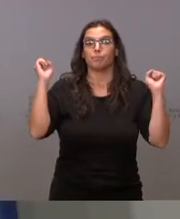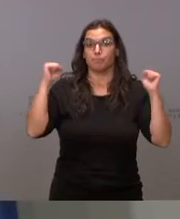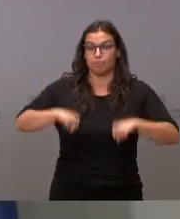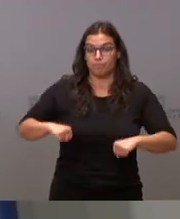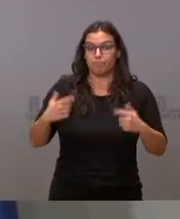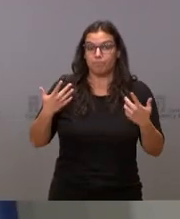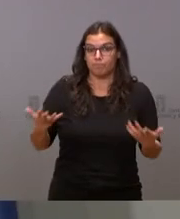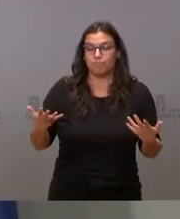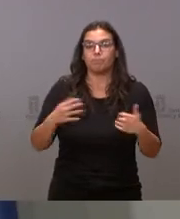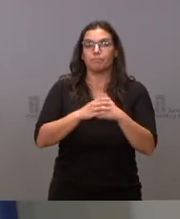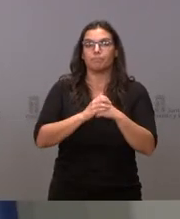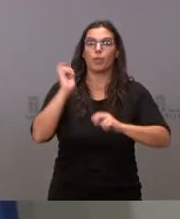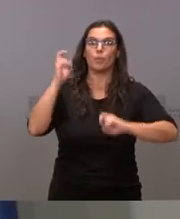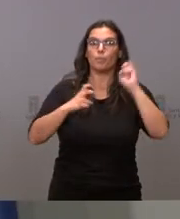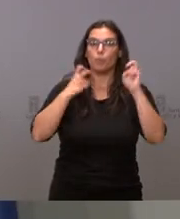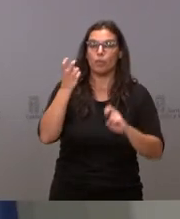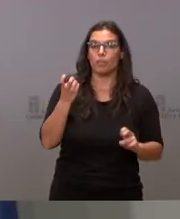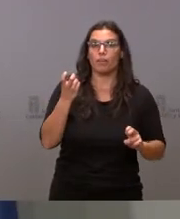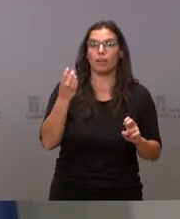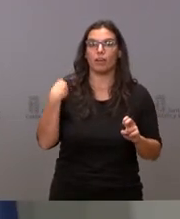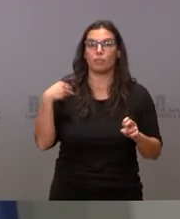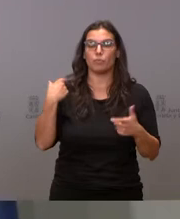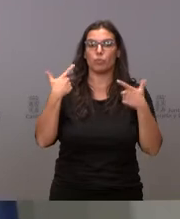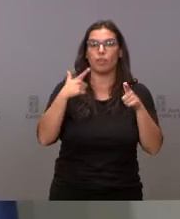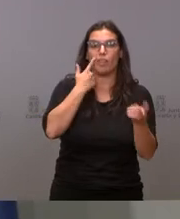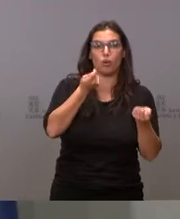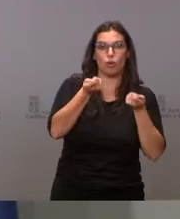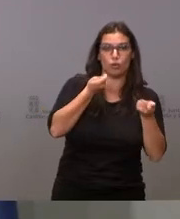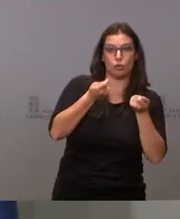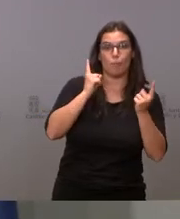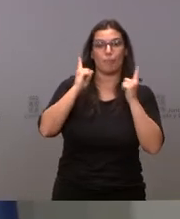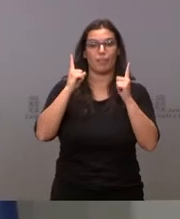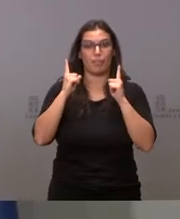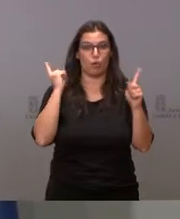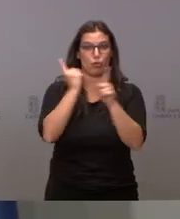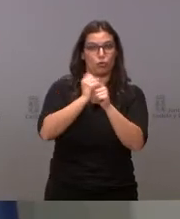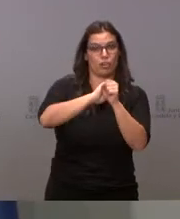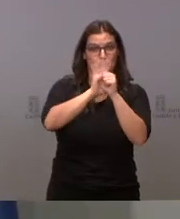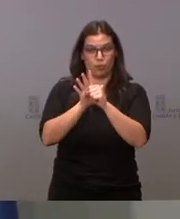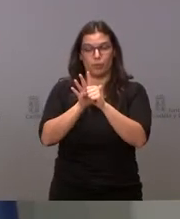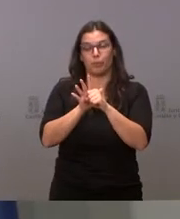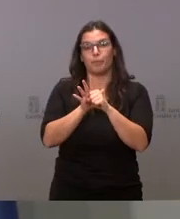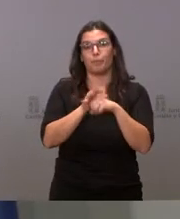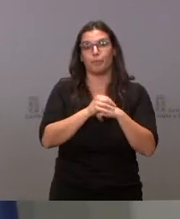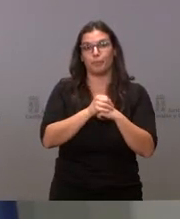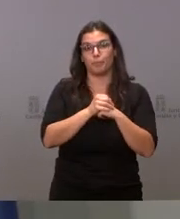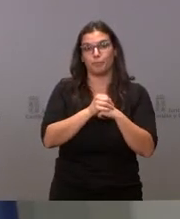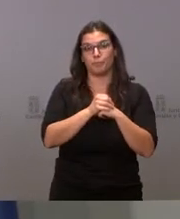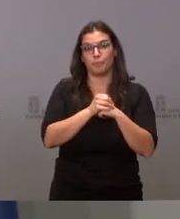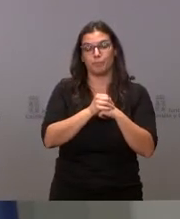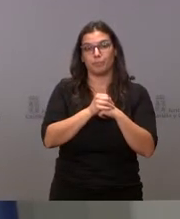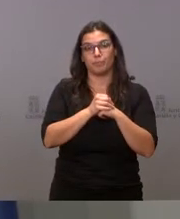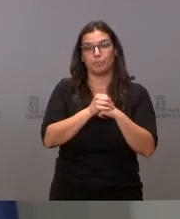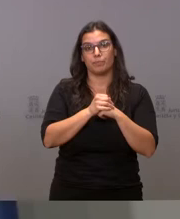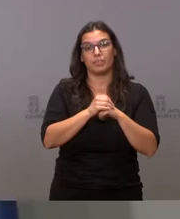acuerda la modificación de las medidas de control y prevención frente a la COVID-19 en lo que refiere al